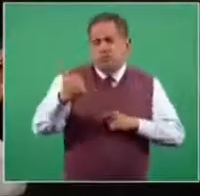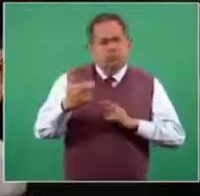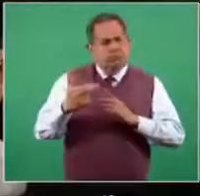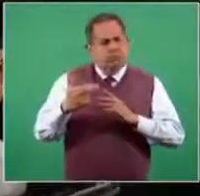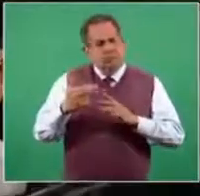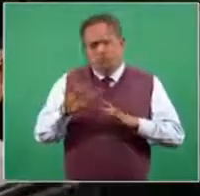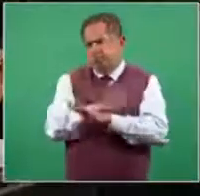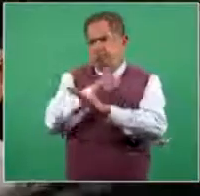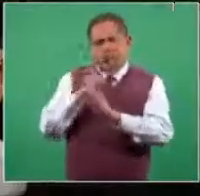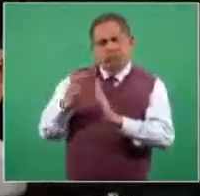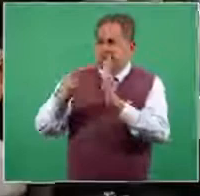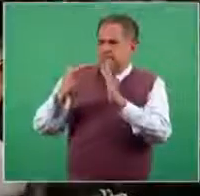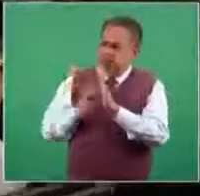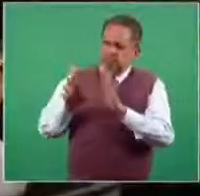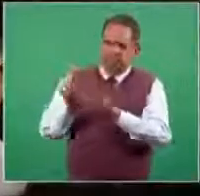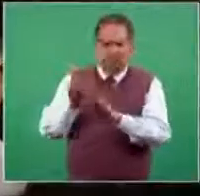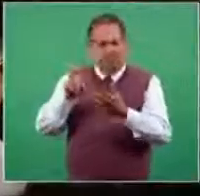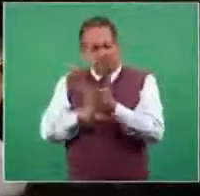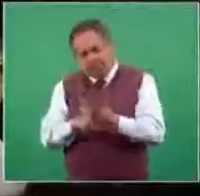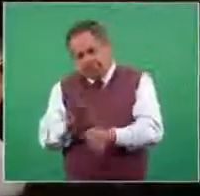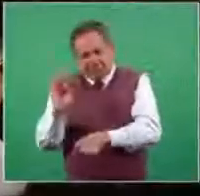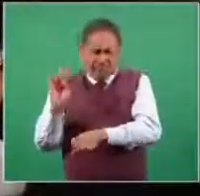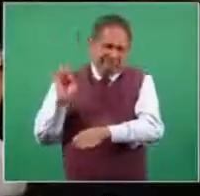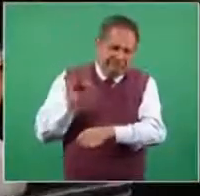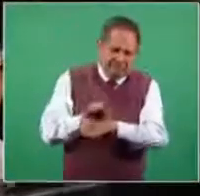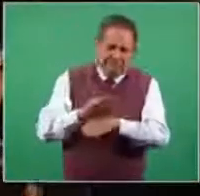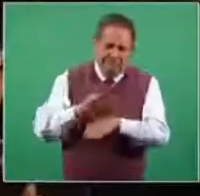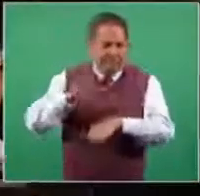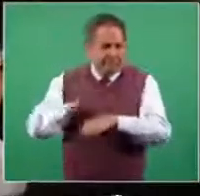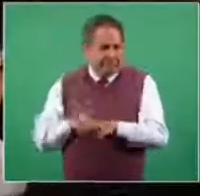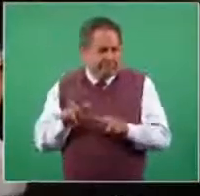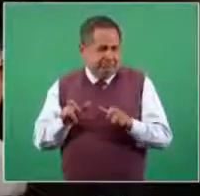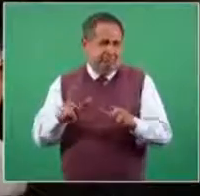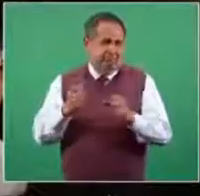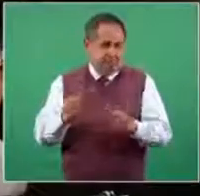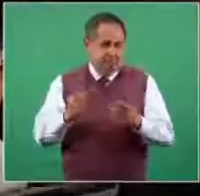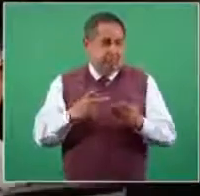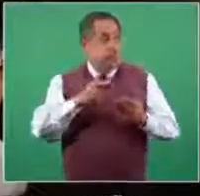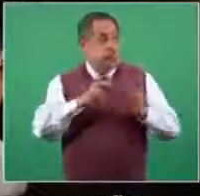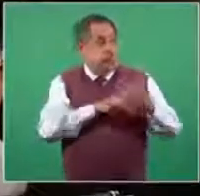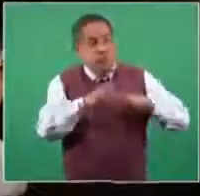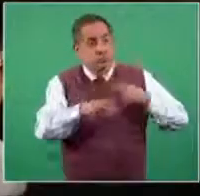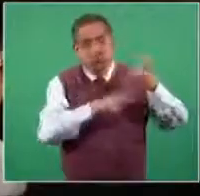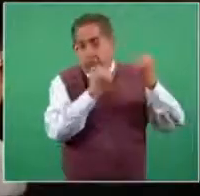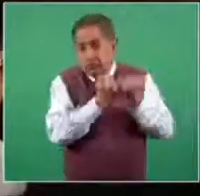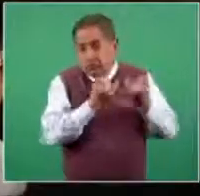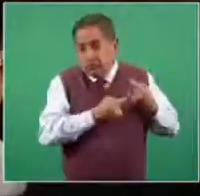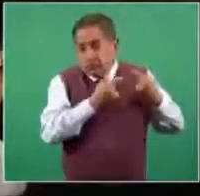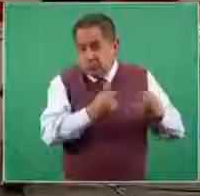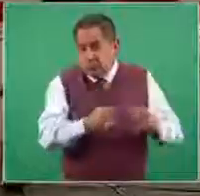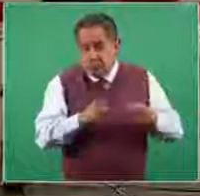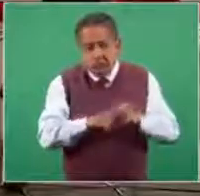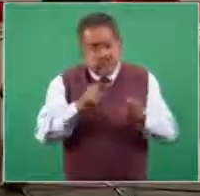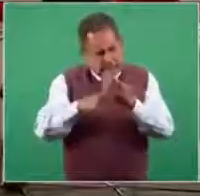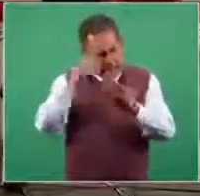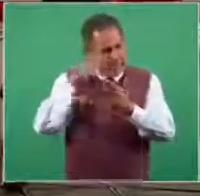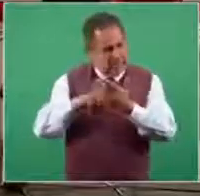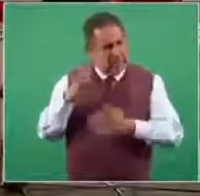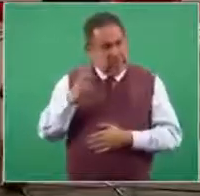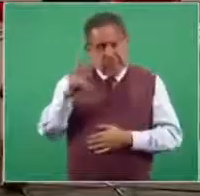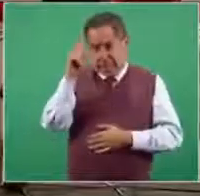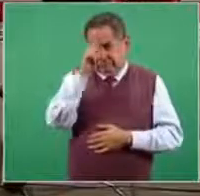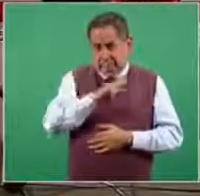cambios, pues ahora sí que para la protección de los ciudadanos? Y que no se vuelva a repetir esto, que es creo que el peor mes que se ha tenido.